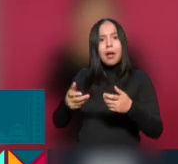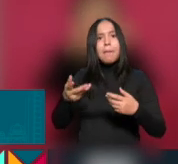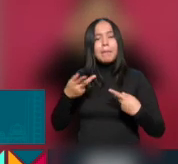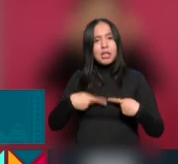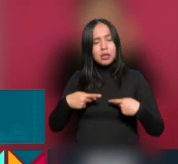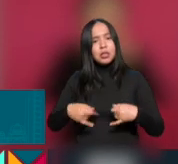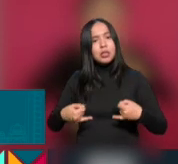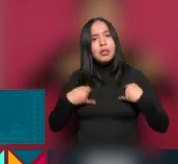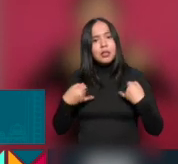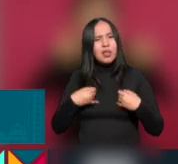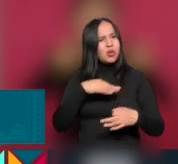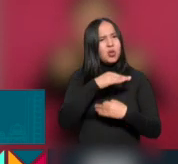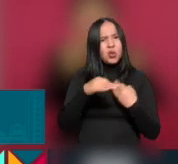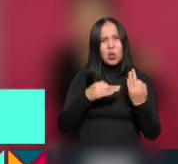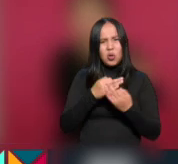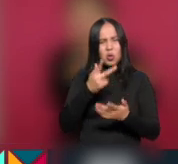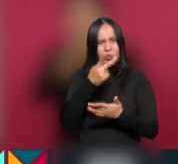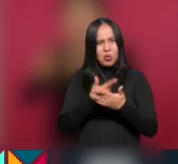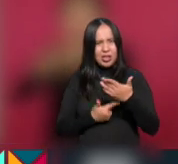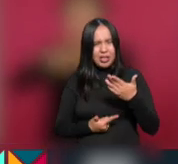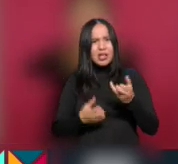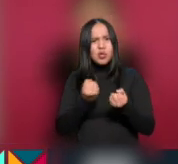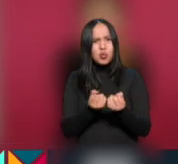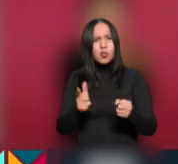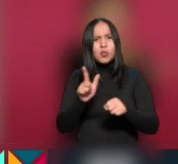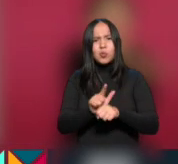de todos los programas sociales.